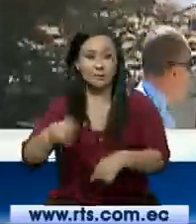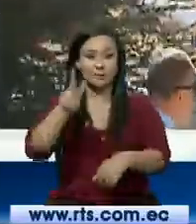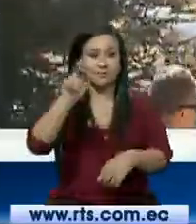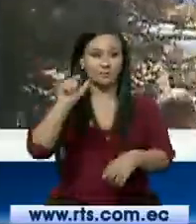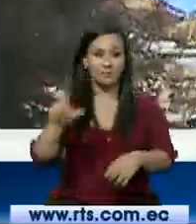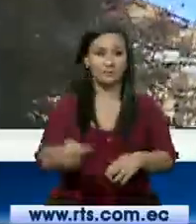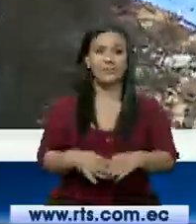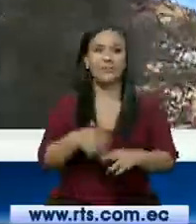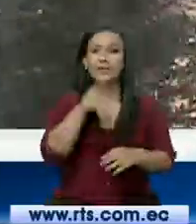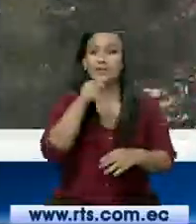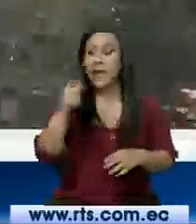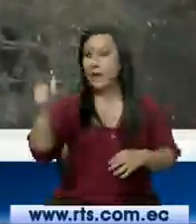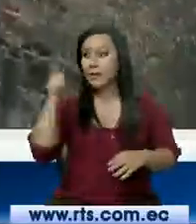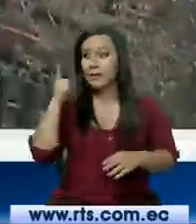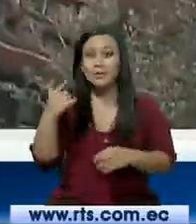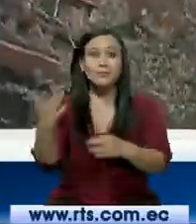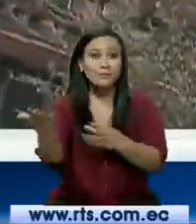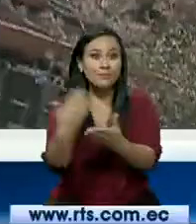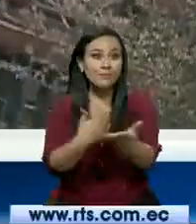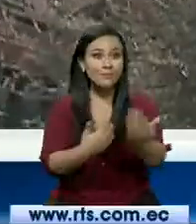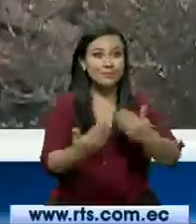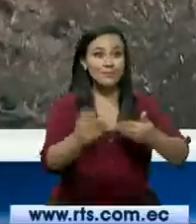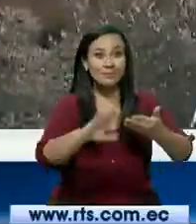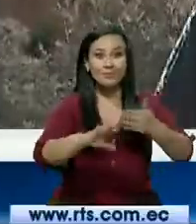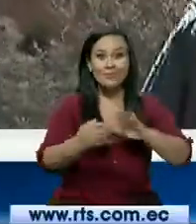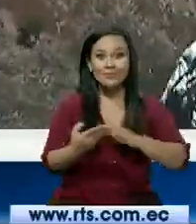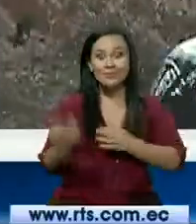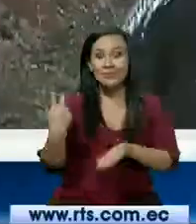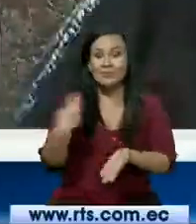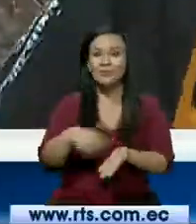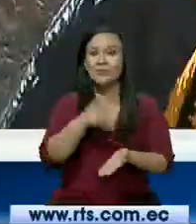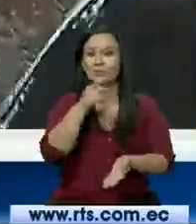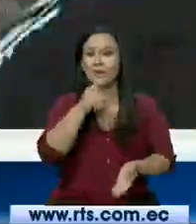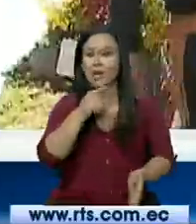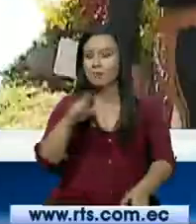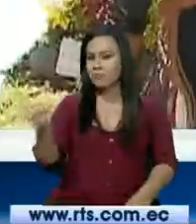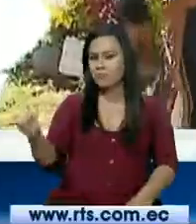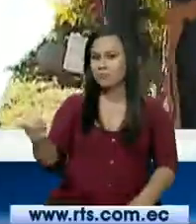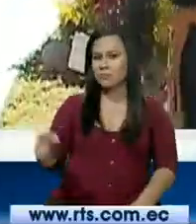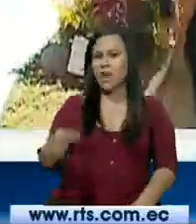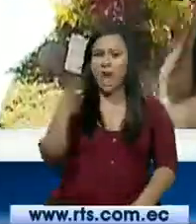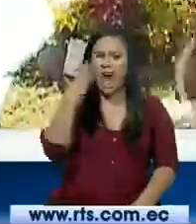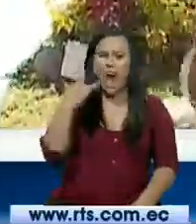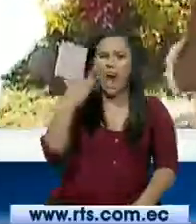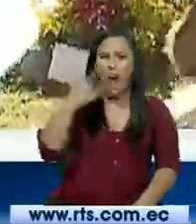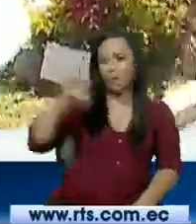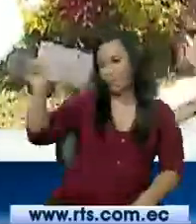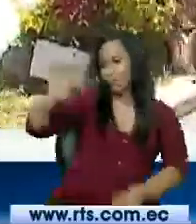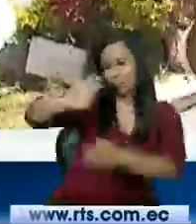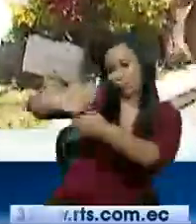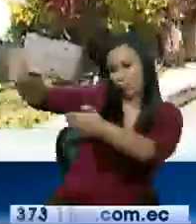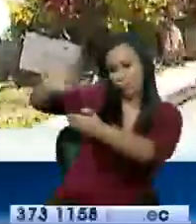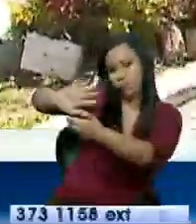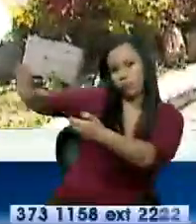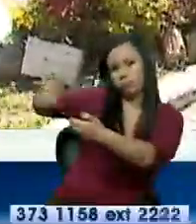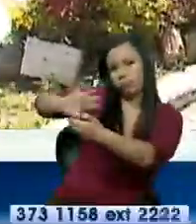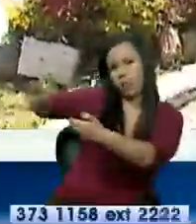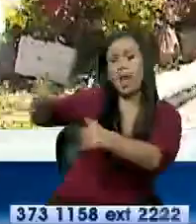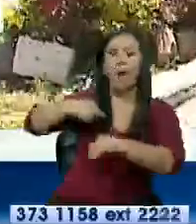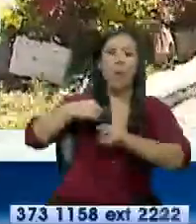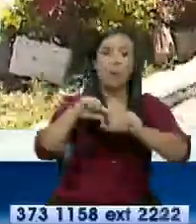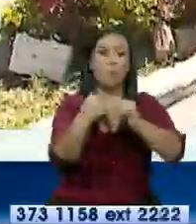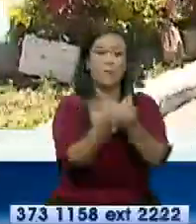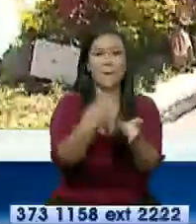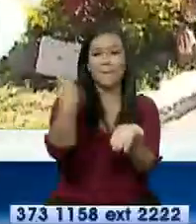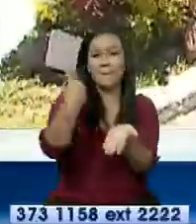quien dirige las partidas, quien aleja a las personas extrañas a la agrupación de bailadores y